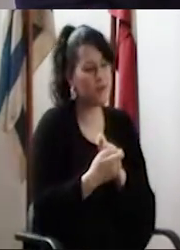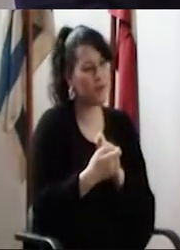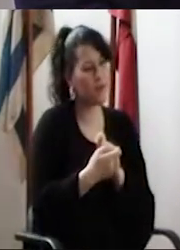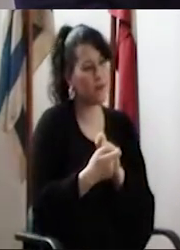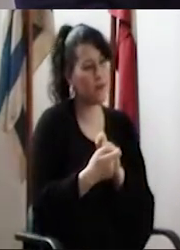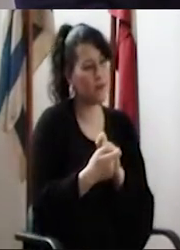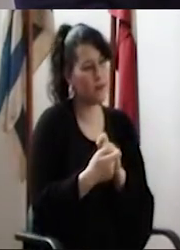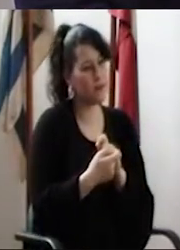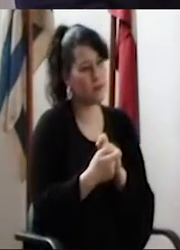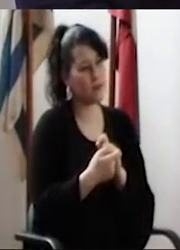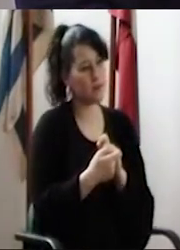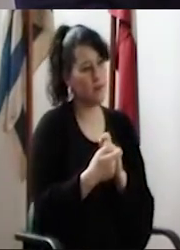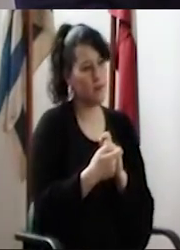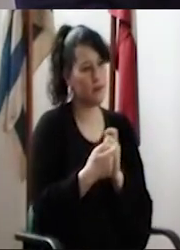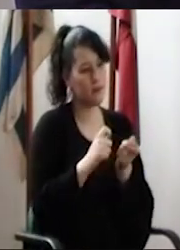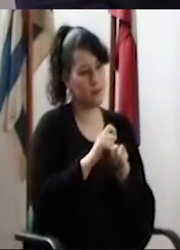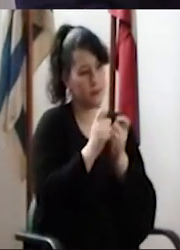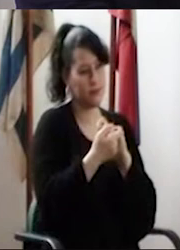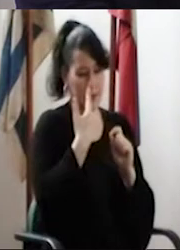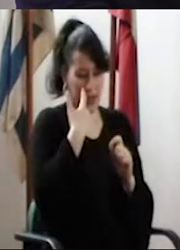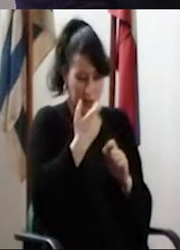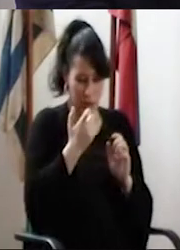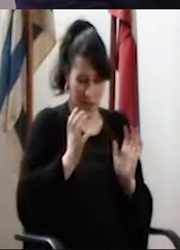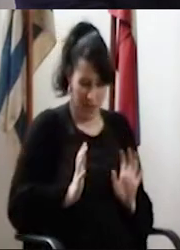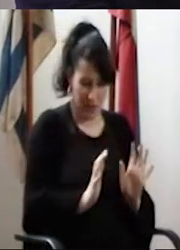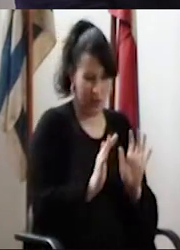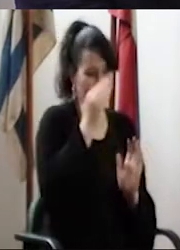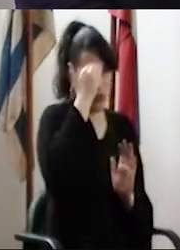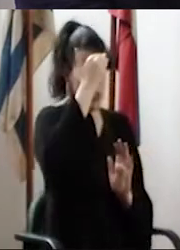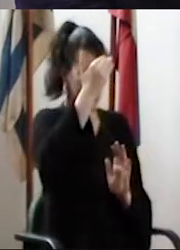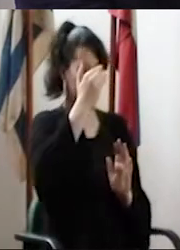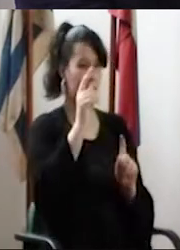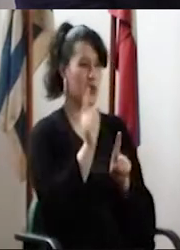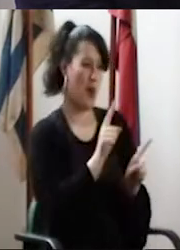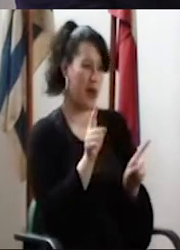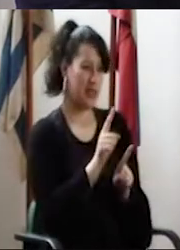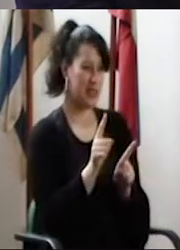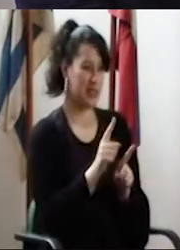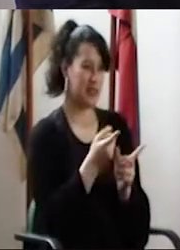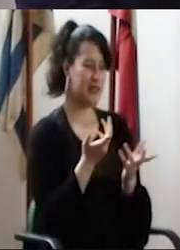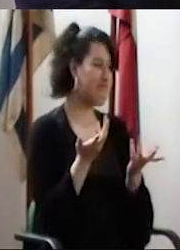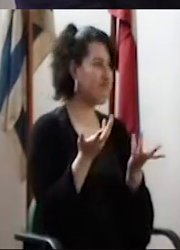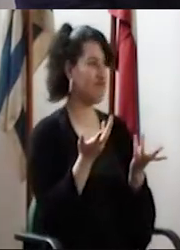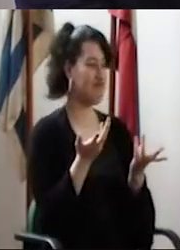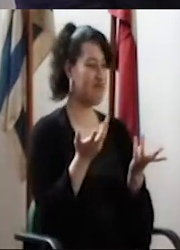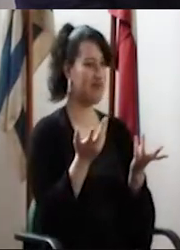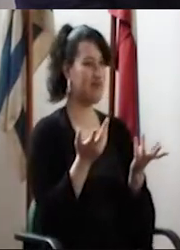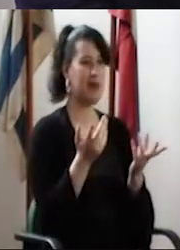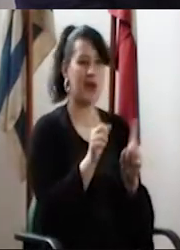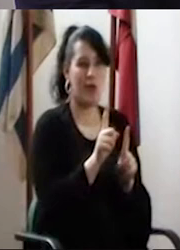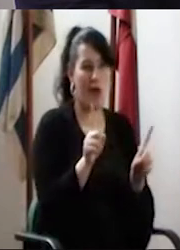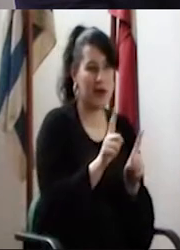la función docente, no como esa